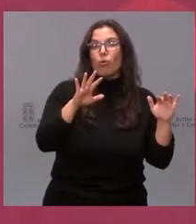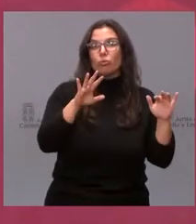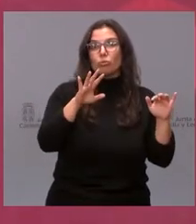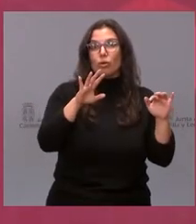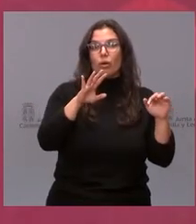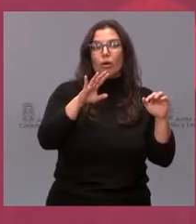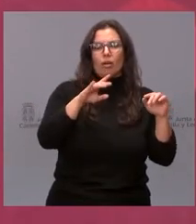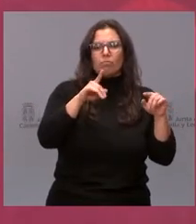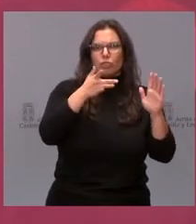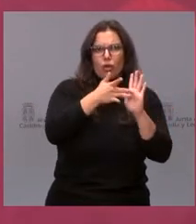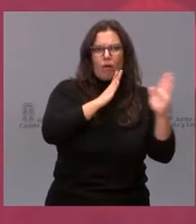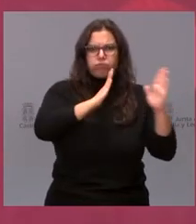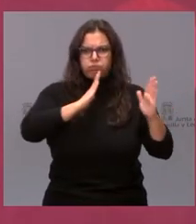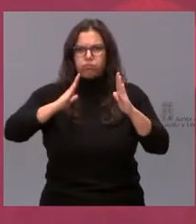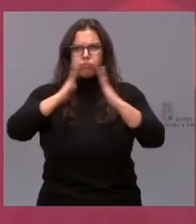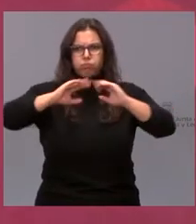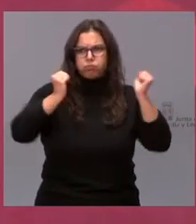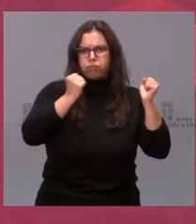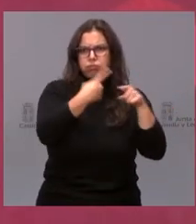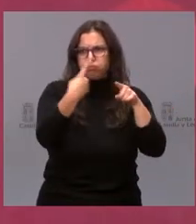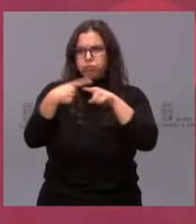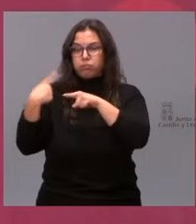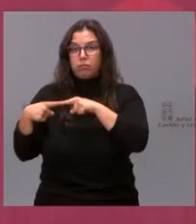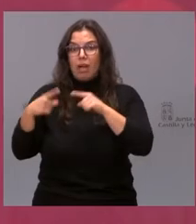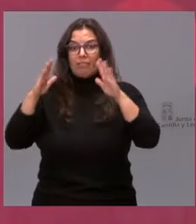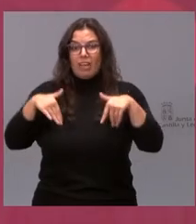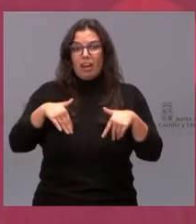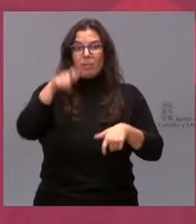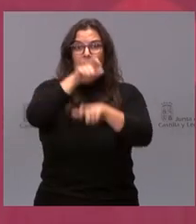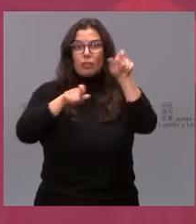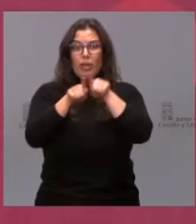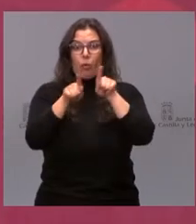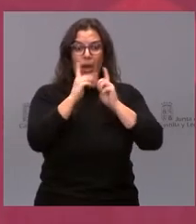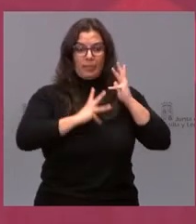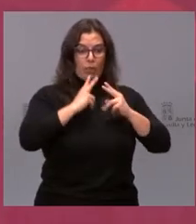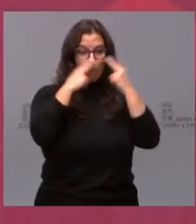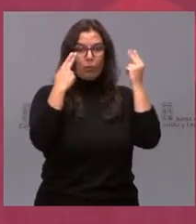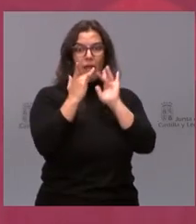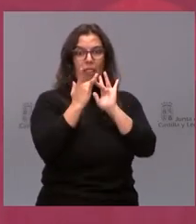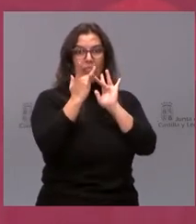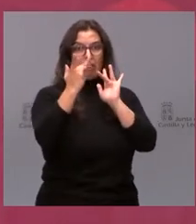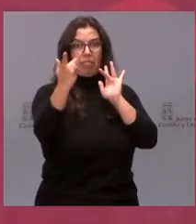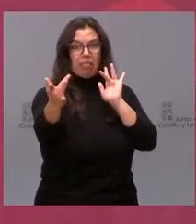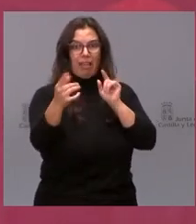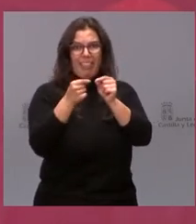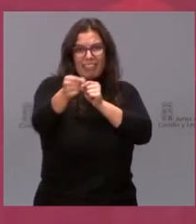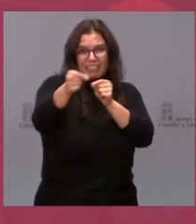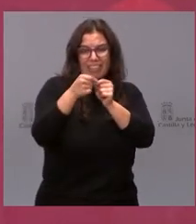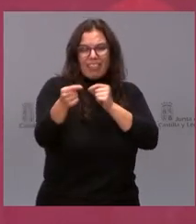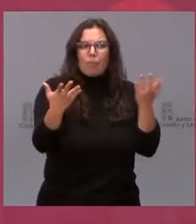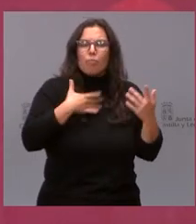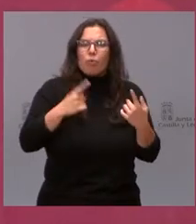confinamientos han alejado a los ciudadanos de las administraciones, por lo que en algún momento se han podido sentir